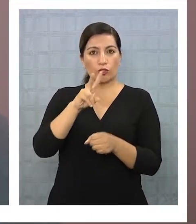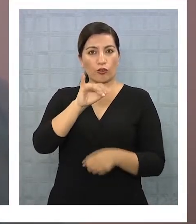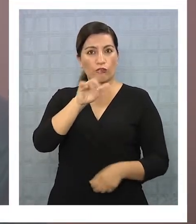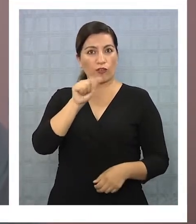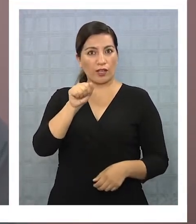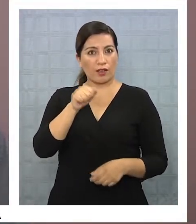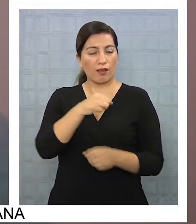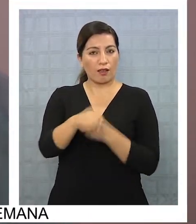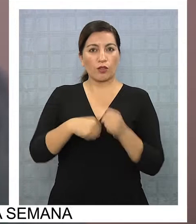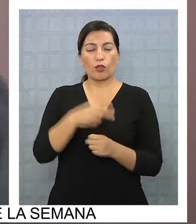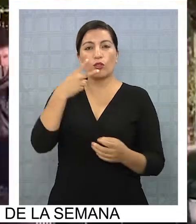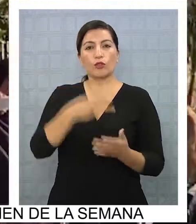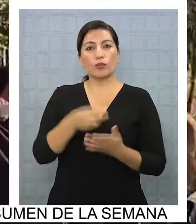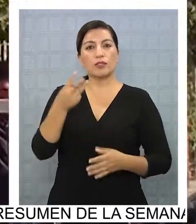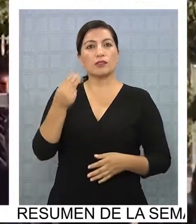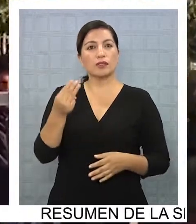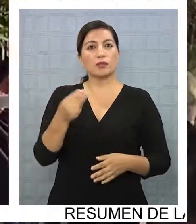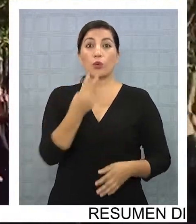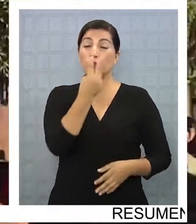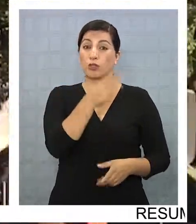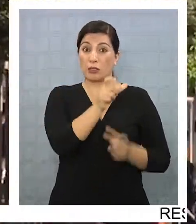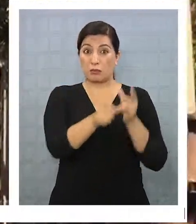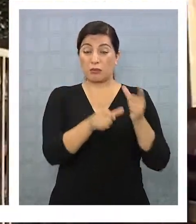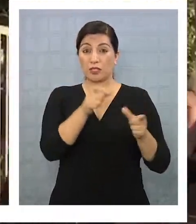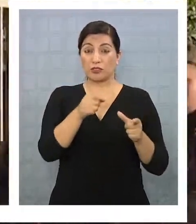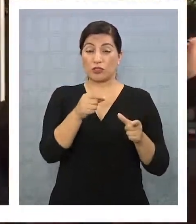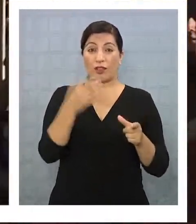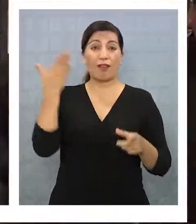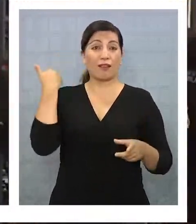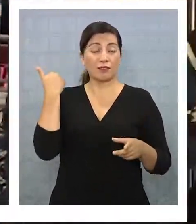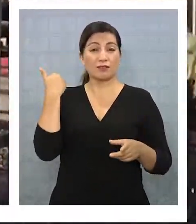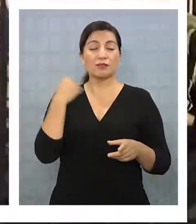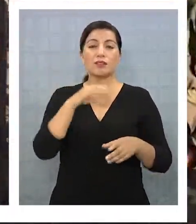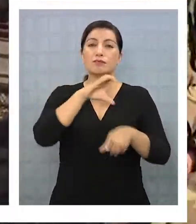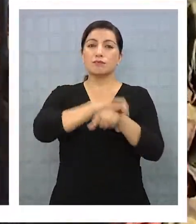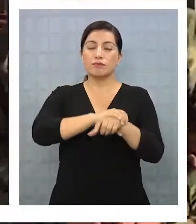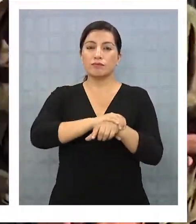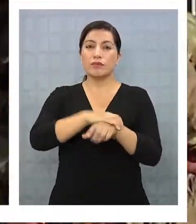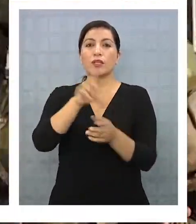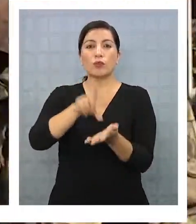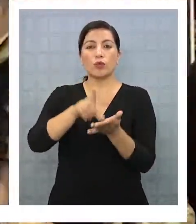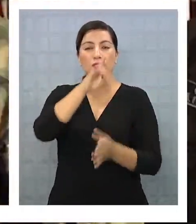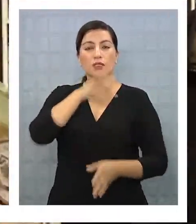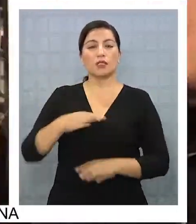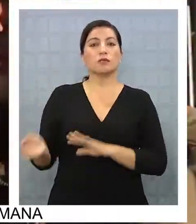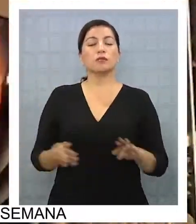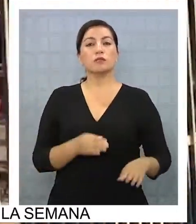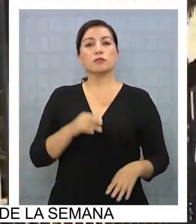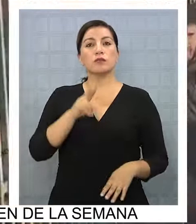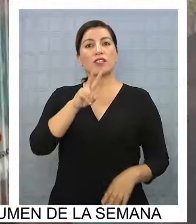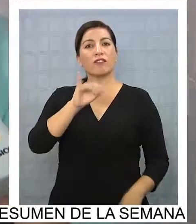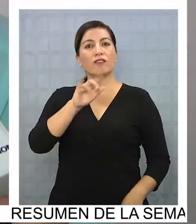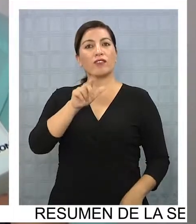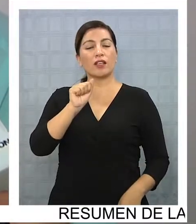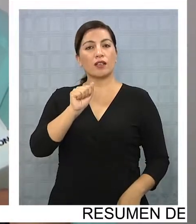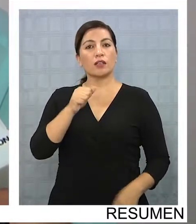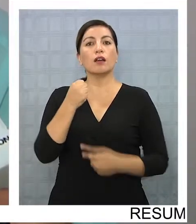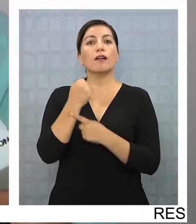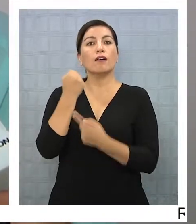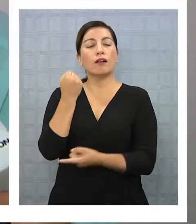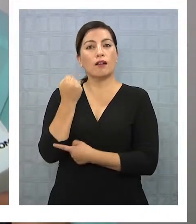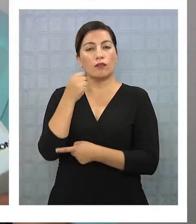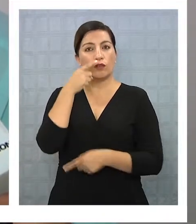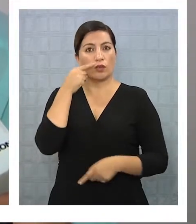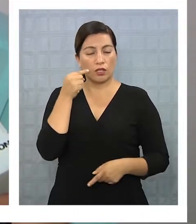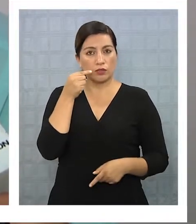2013, cuando tres conscriptos bolivianos fueron detenidos en territorio chileno. Claudio Vila es abogado